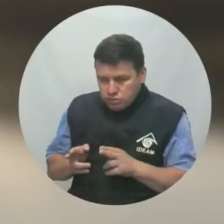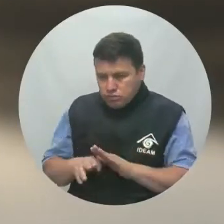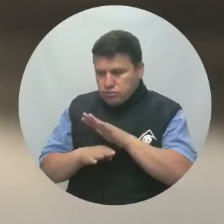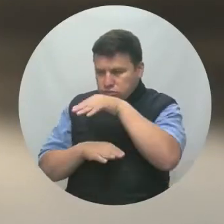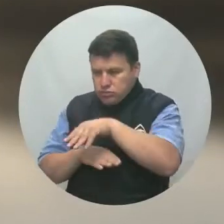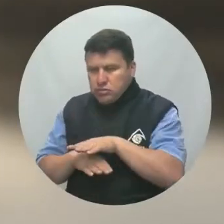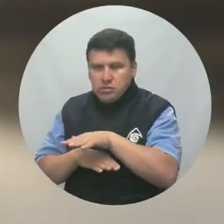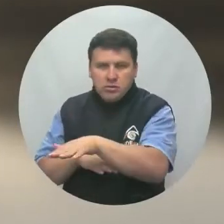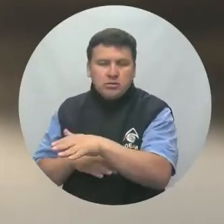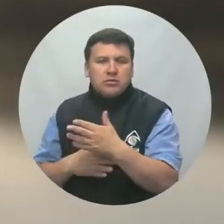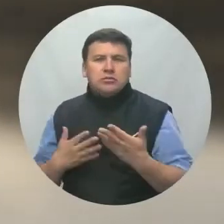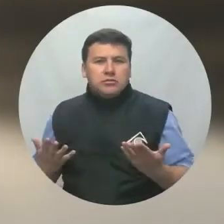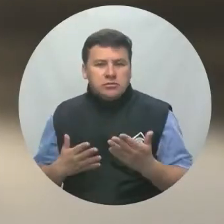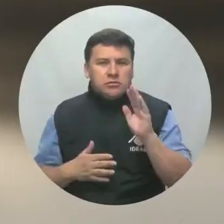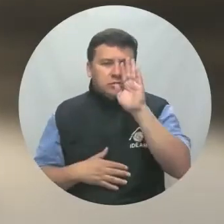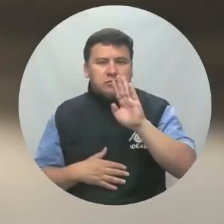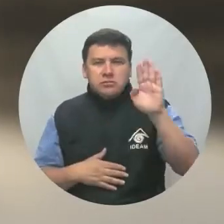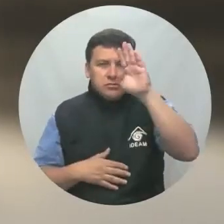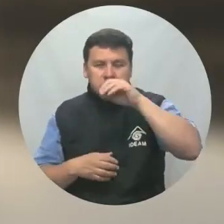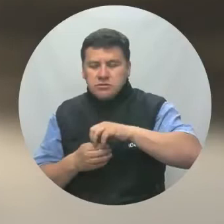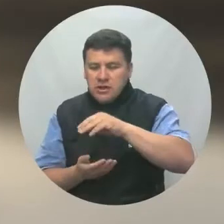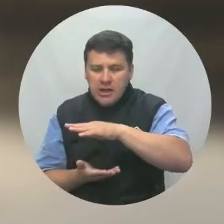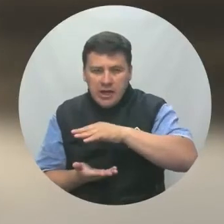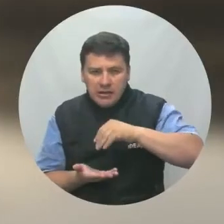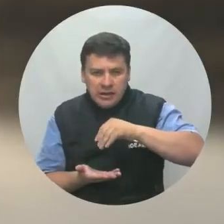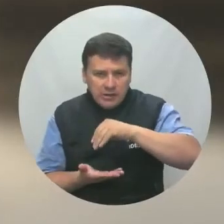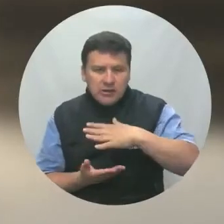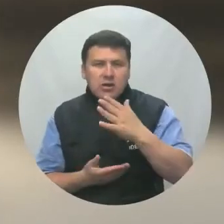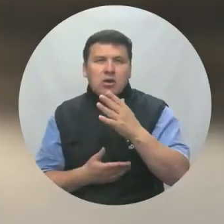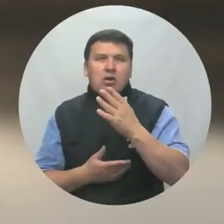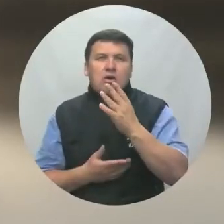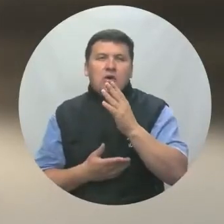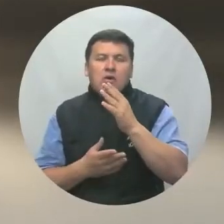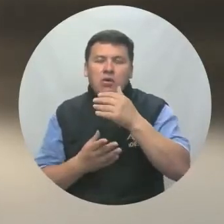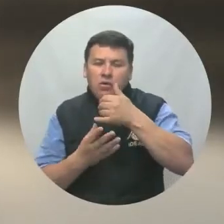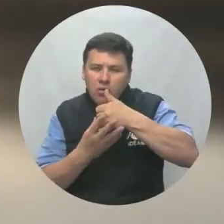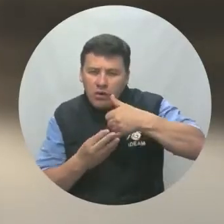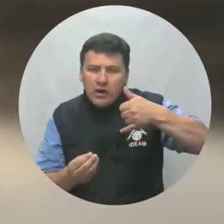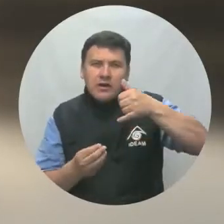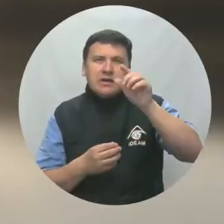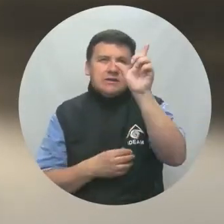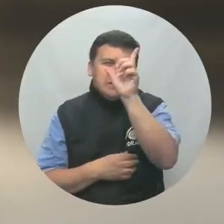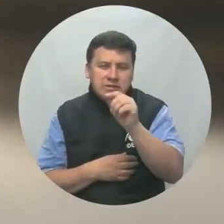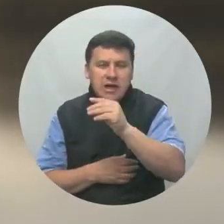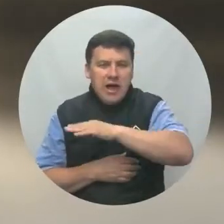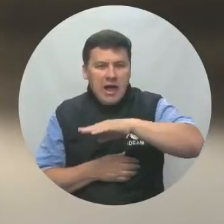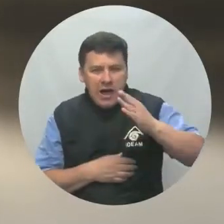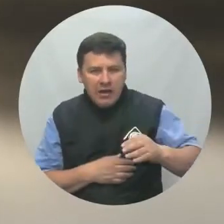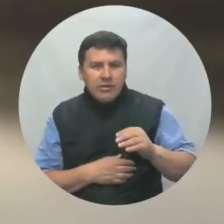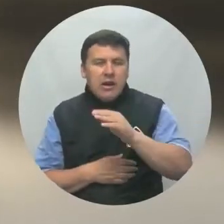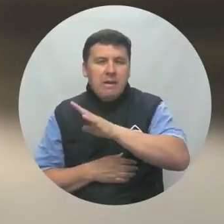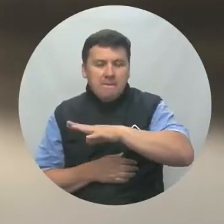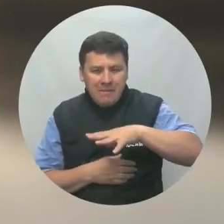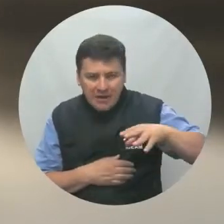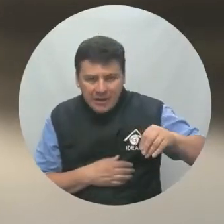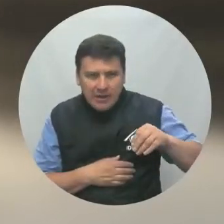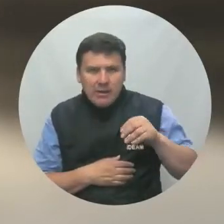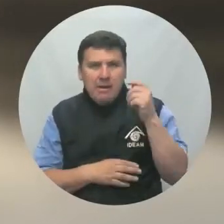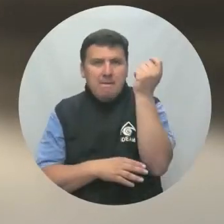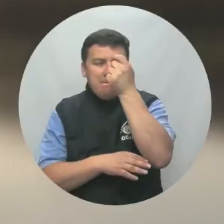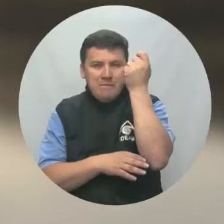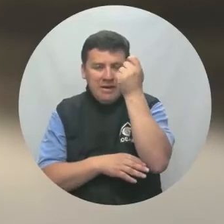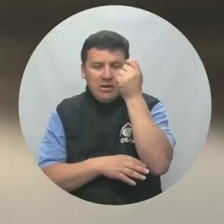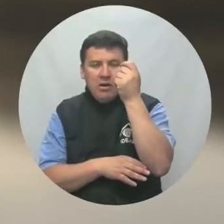departamentos, Magdalena, Córdoba, Valle del Cauca, Chocó y Antioquia, en especial en el río San Jorge por la ruptura de un dique marginal,